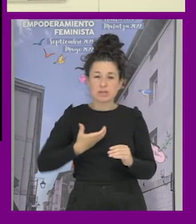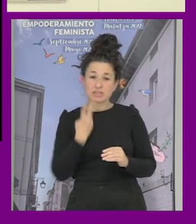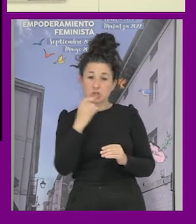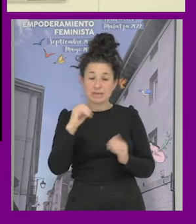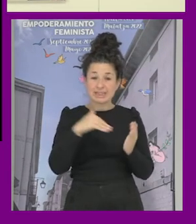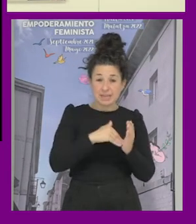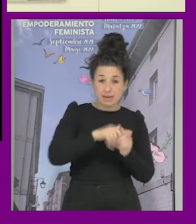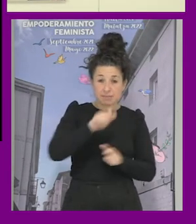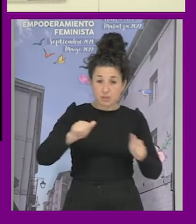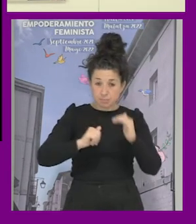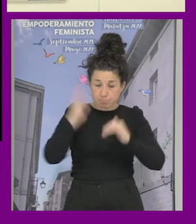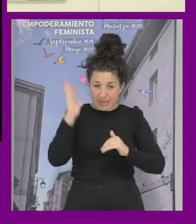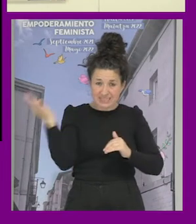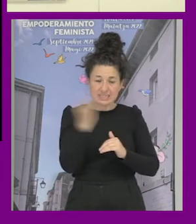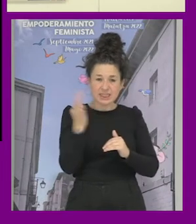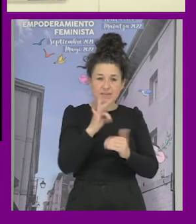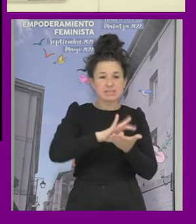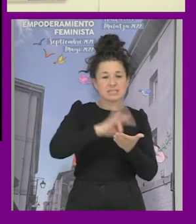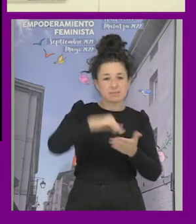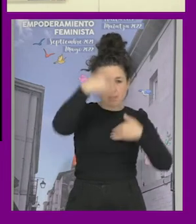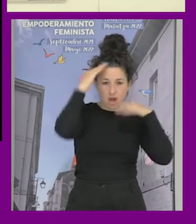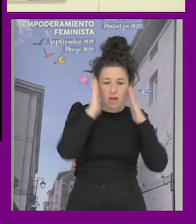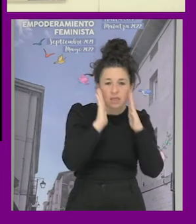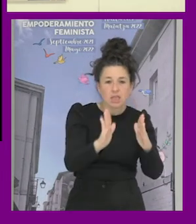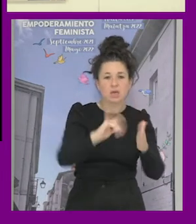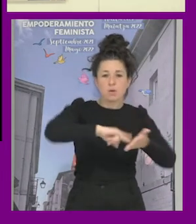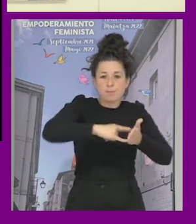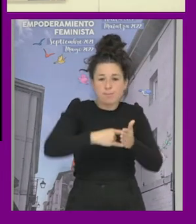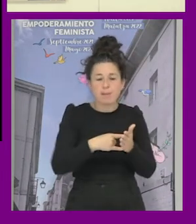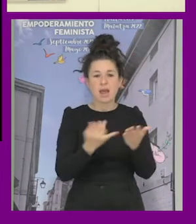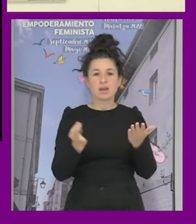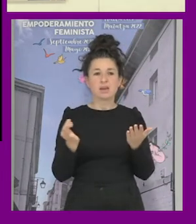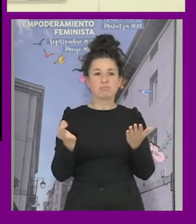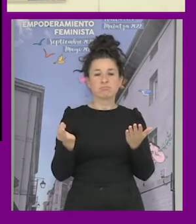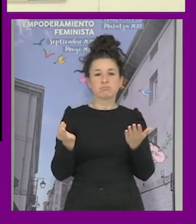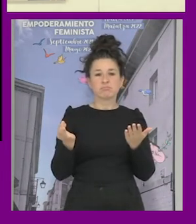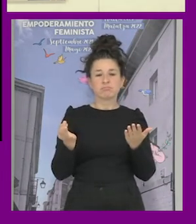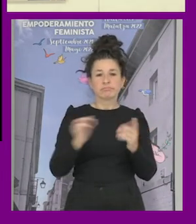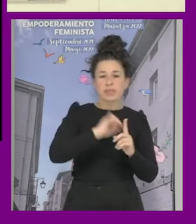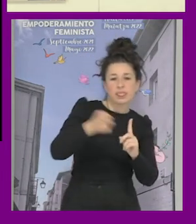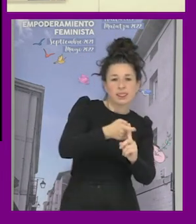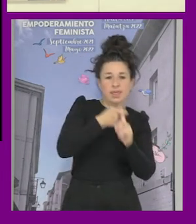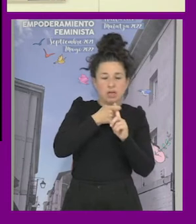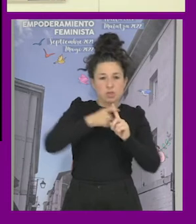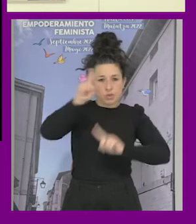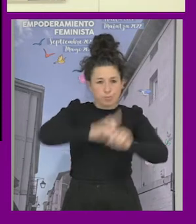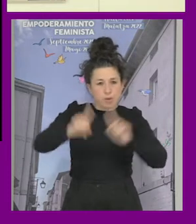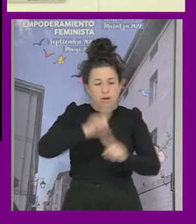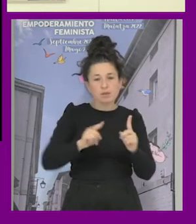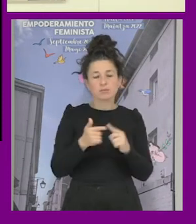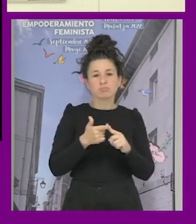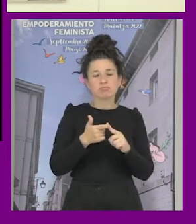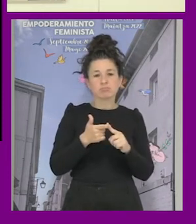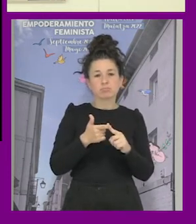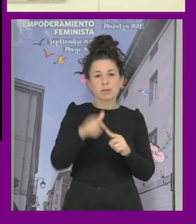cada consejo comarcal tiene que tener un servicio de atención un plan aún un diagnóstico de las problemáticas a